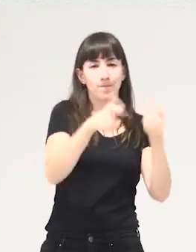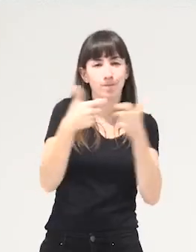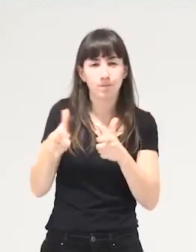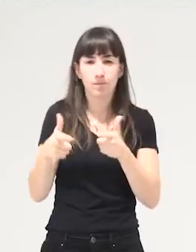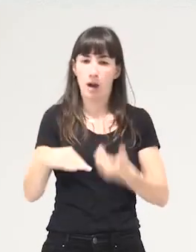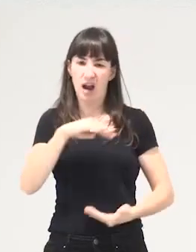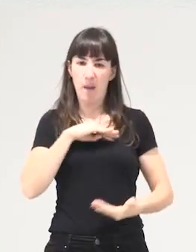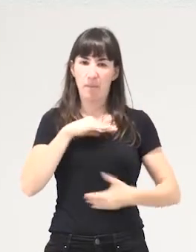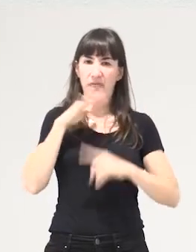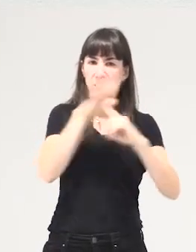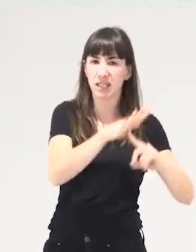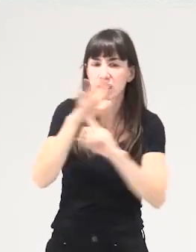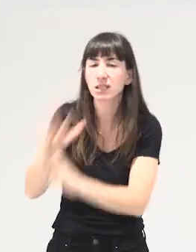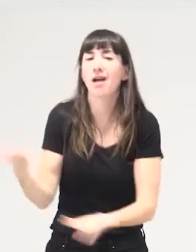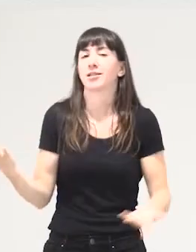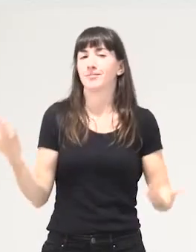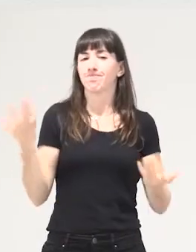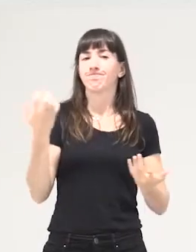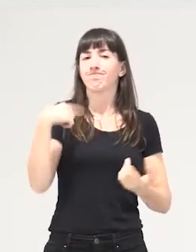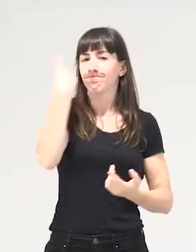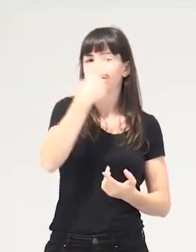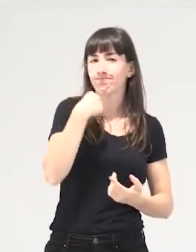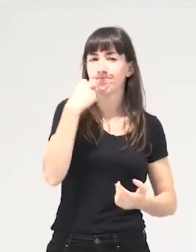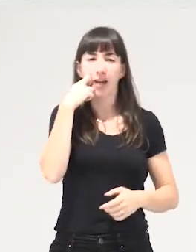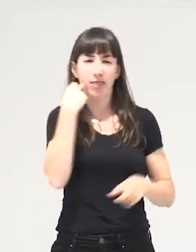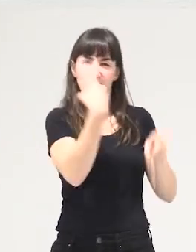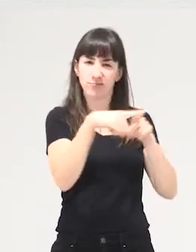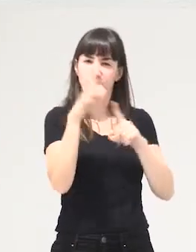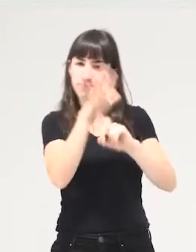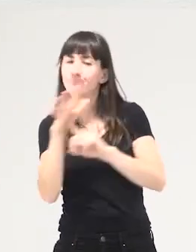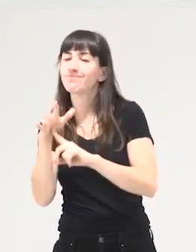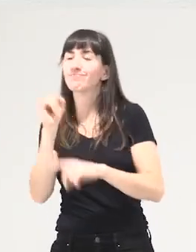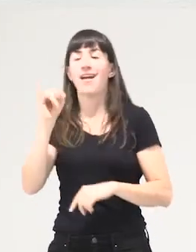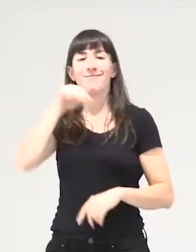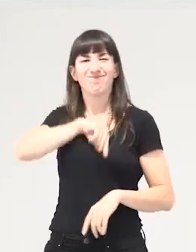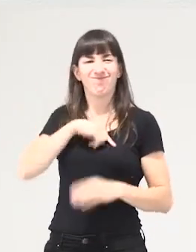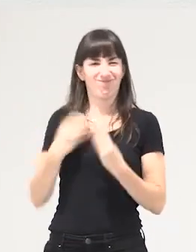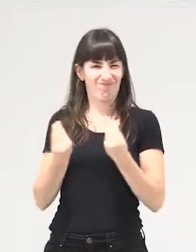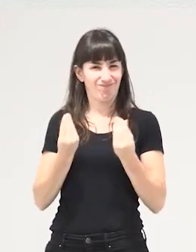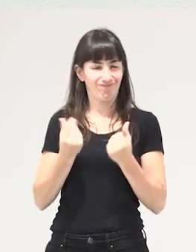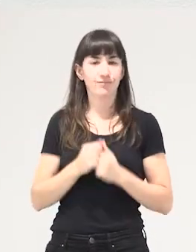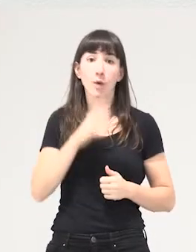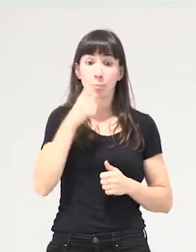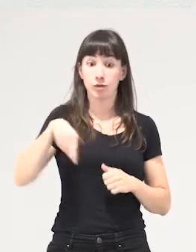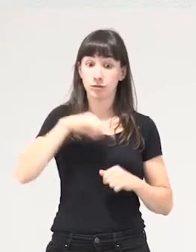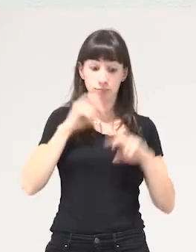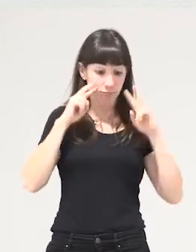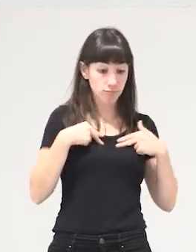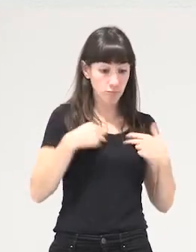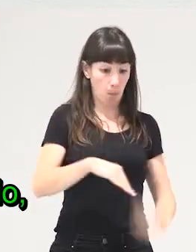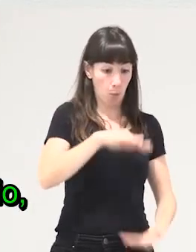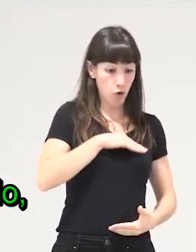con esta potencia y estos y esto es conciencia de estos límites yo querría pasar a